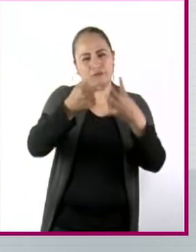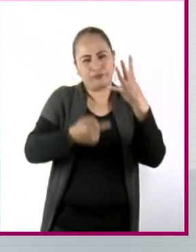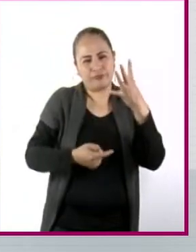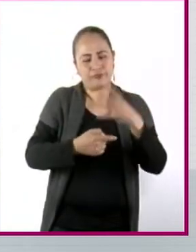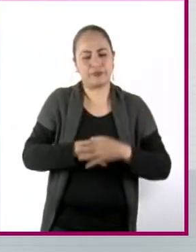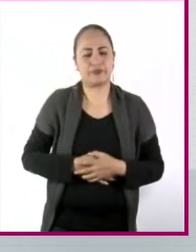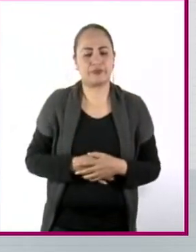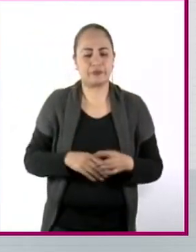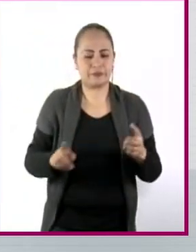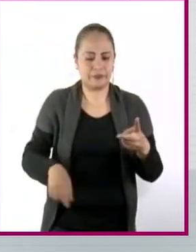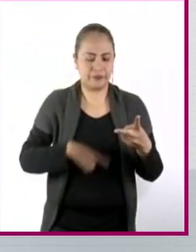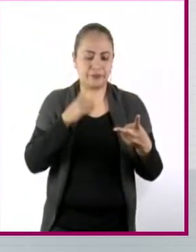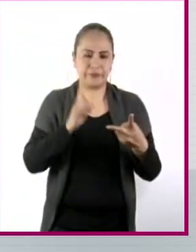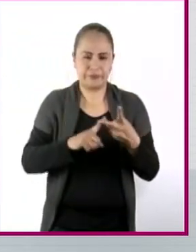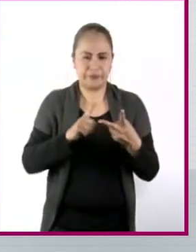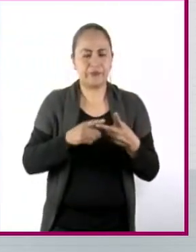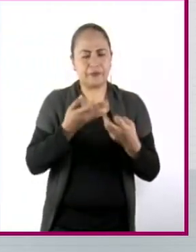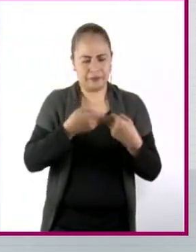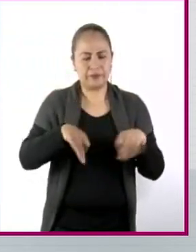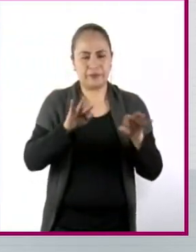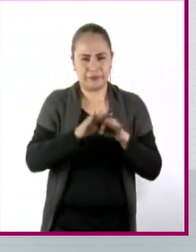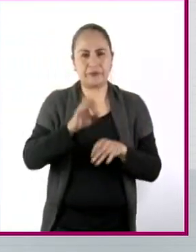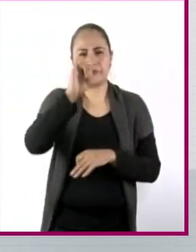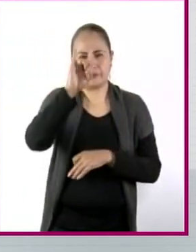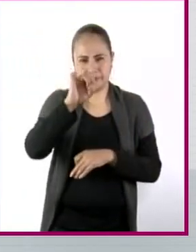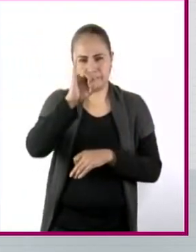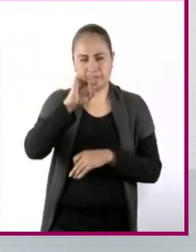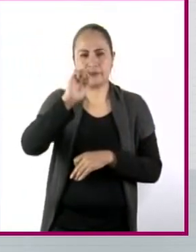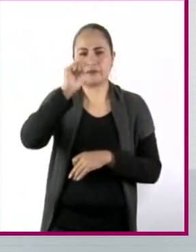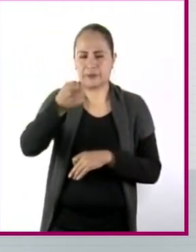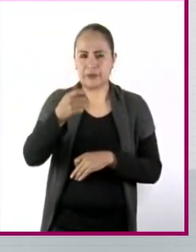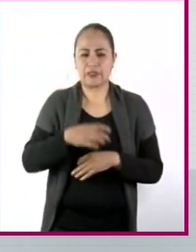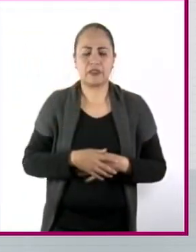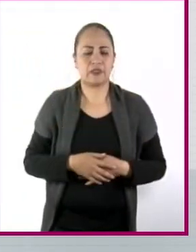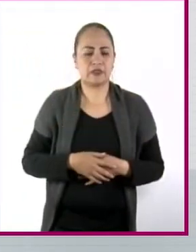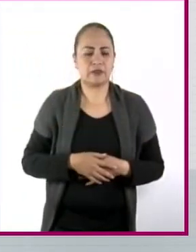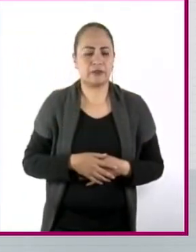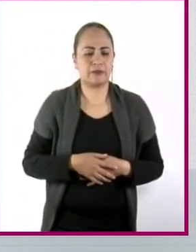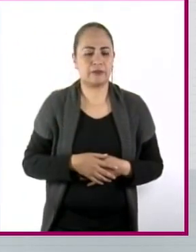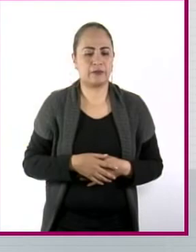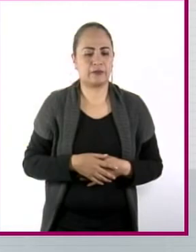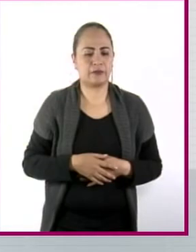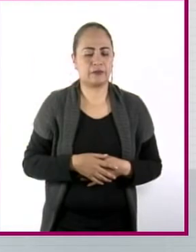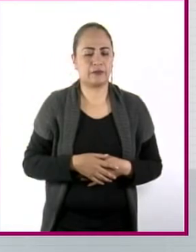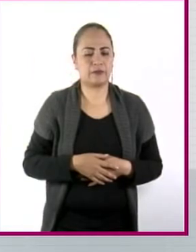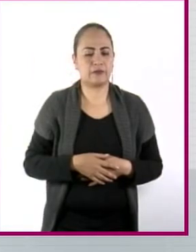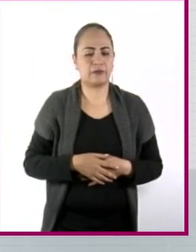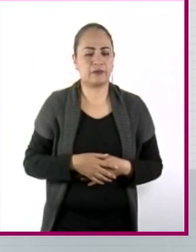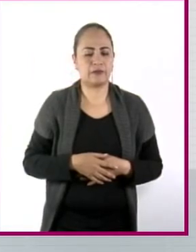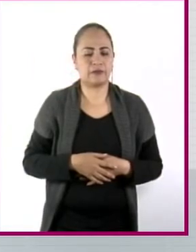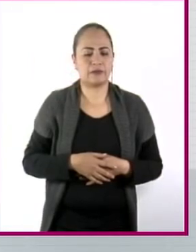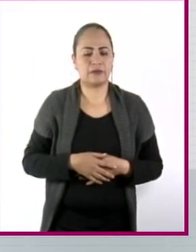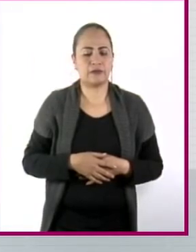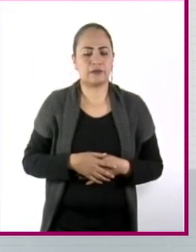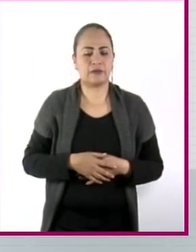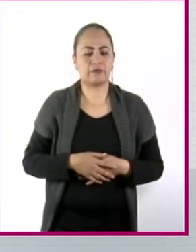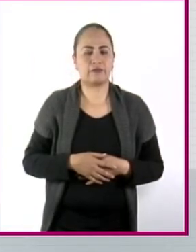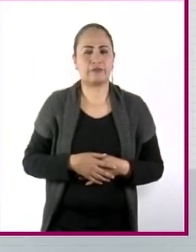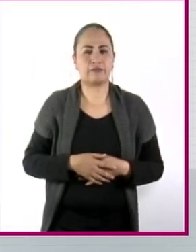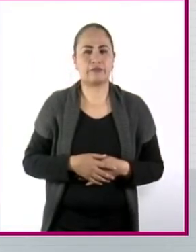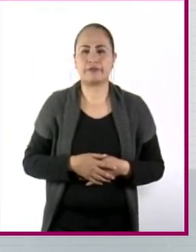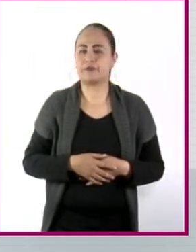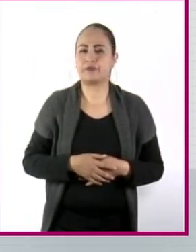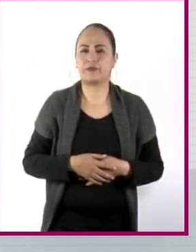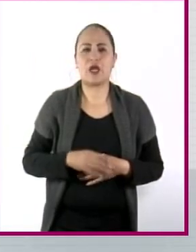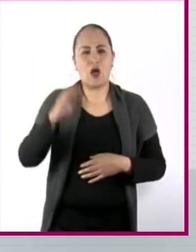también es importante, es el derecho a vivir una libertad plena en